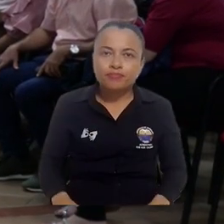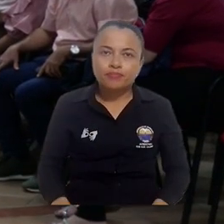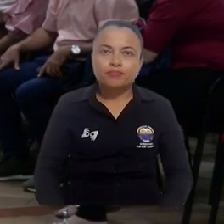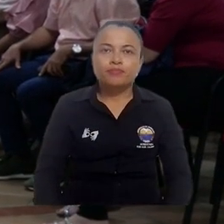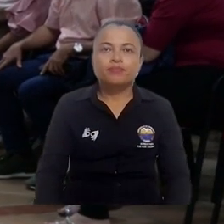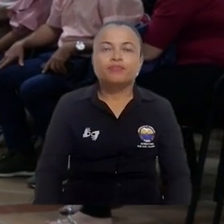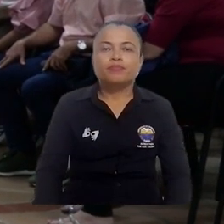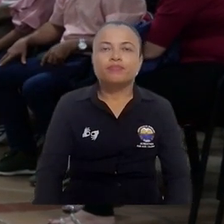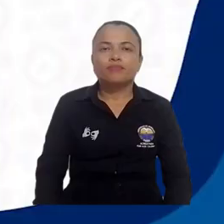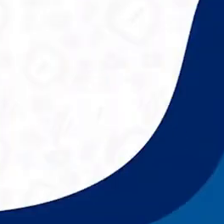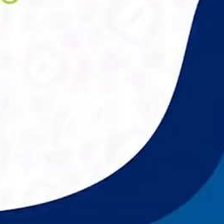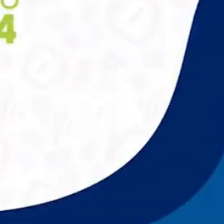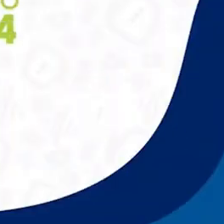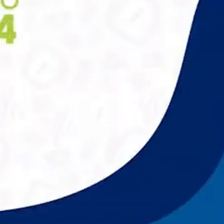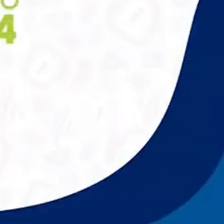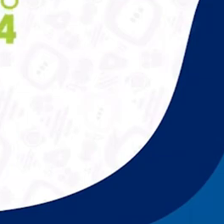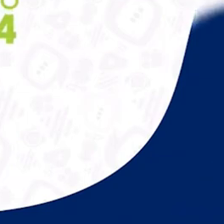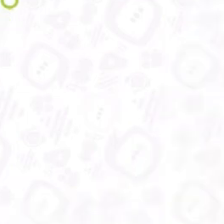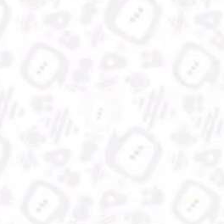de sus hijos.